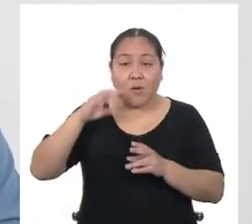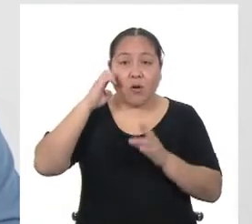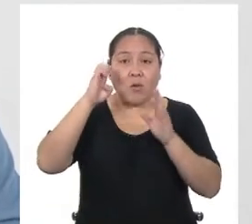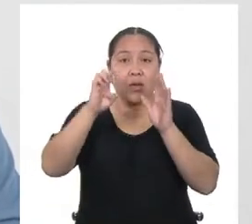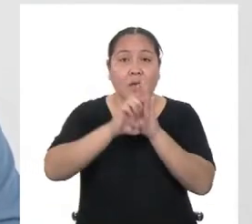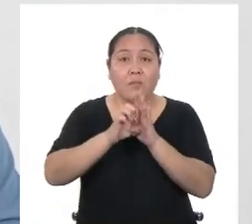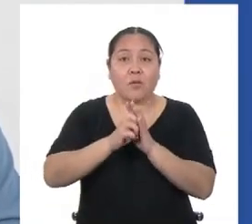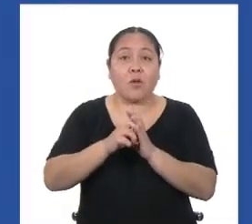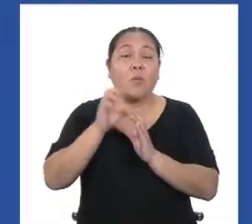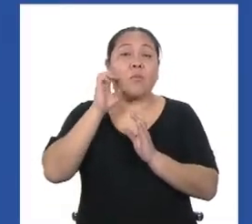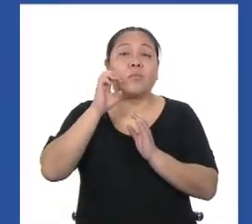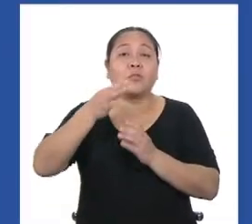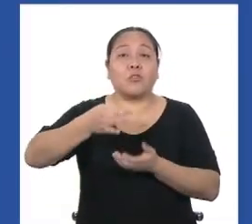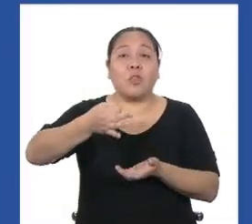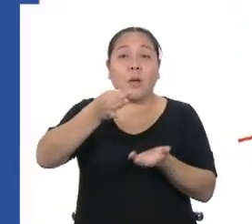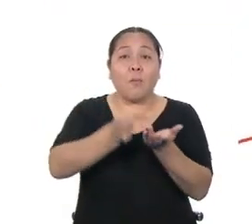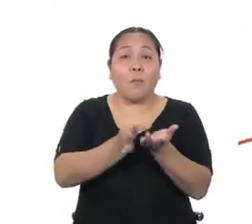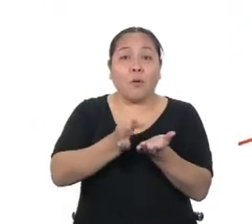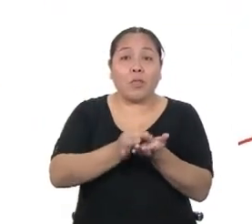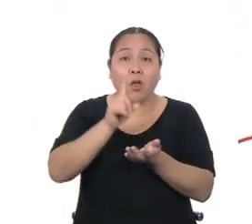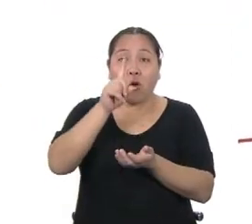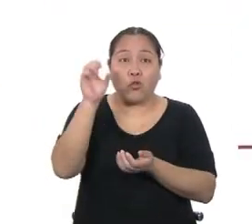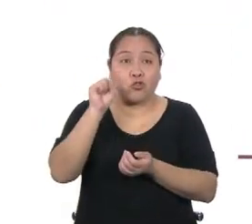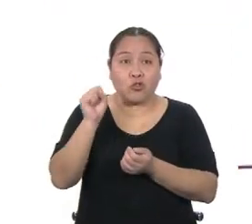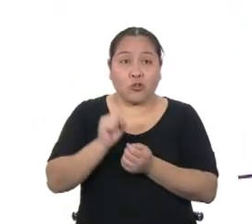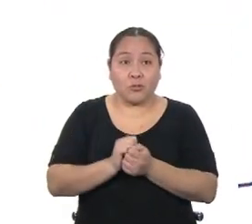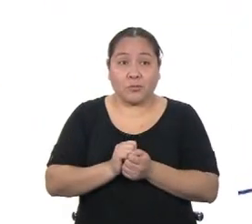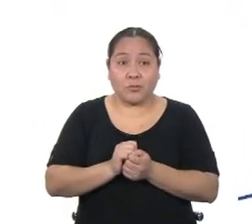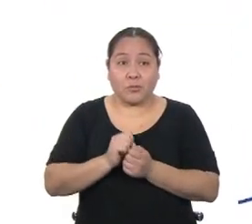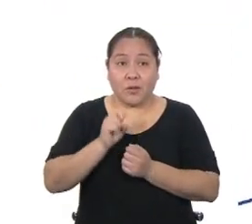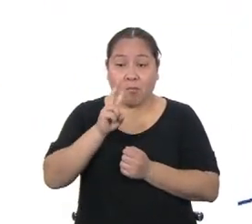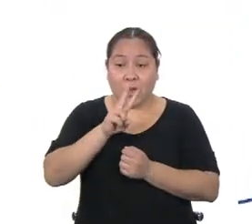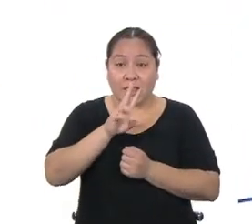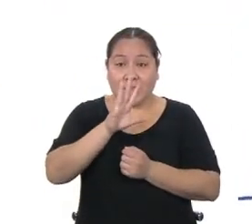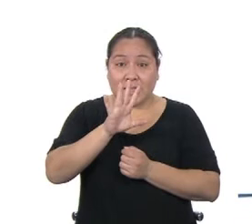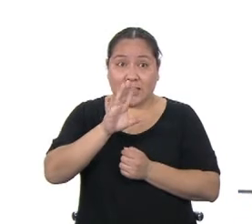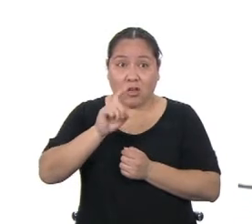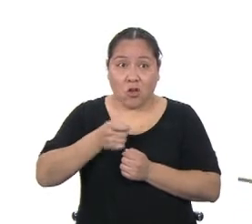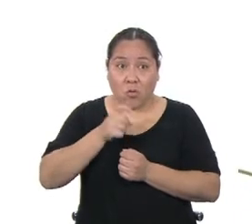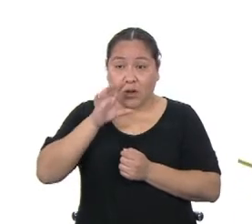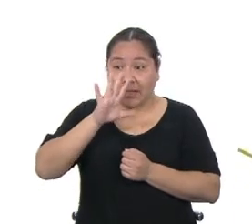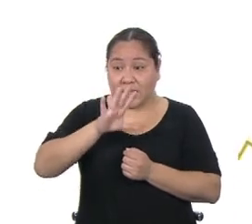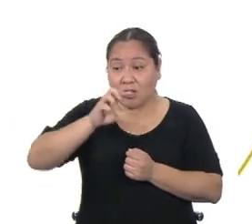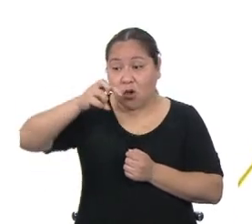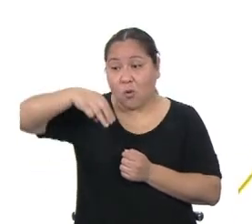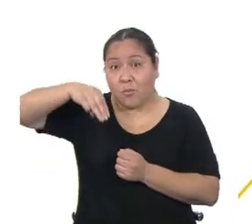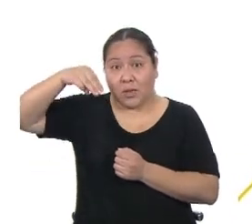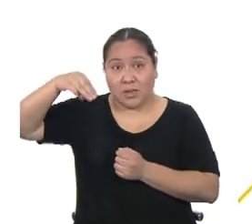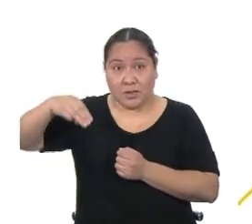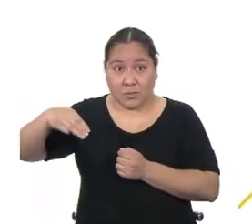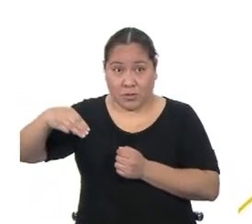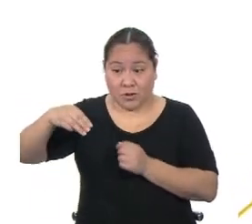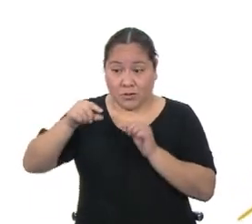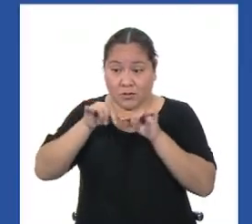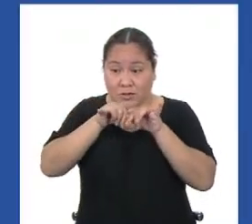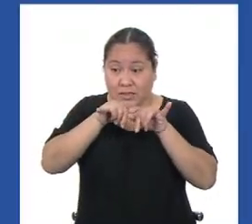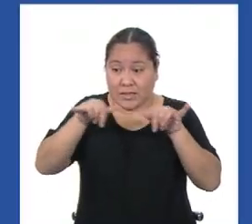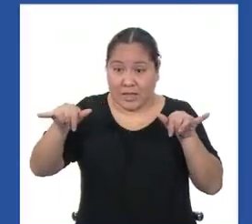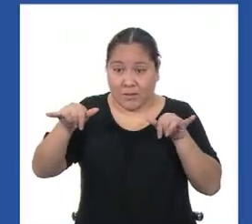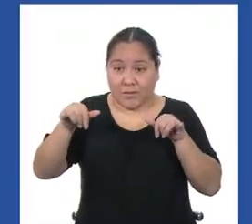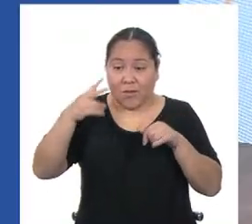una moneda de un sol. Tiene 25,5 milímetros de diámetro. Ahora calculemos su